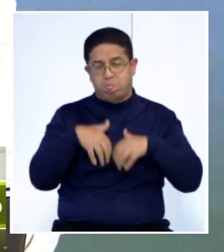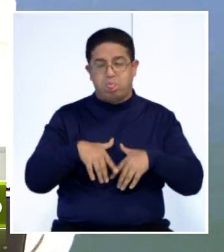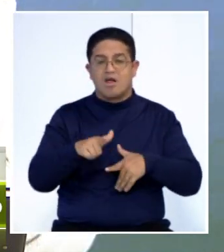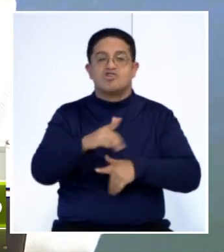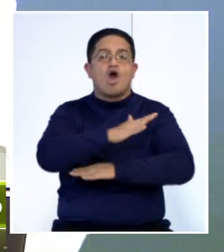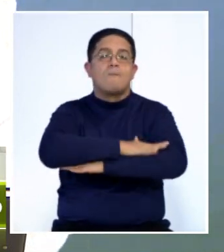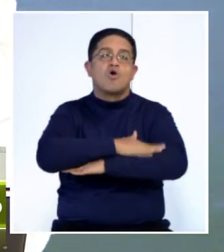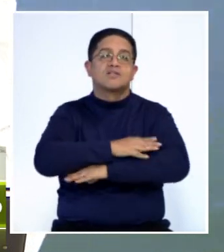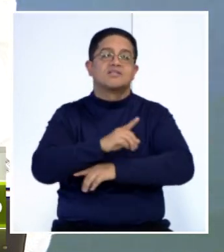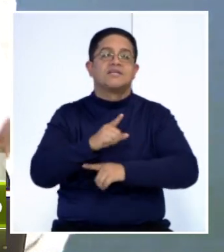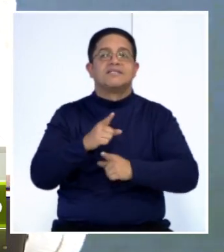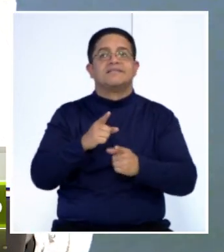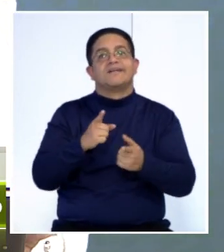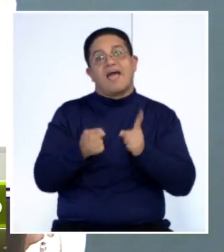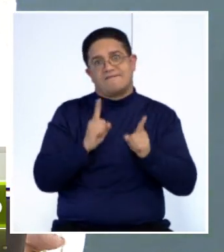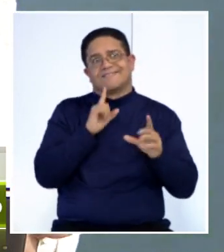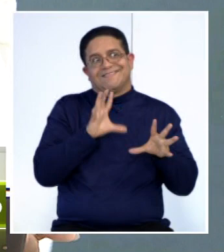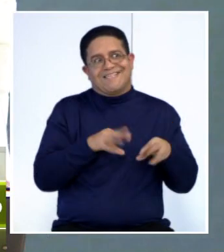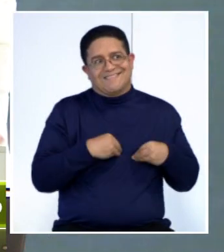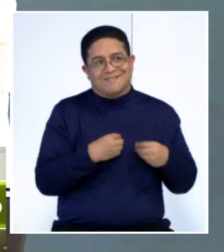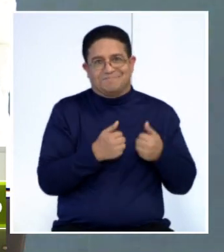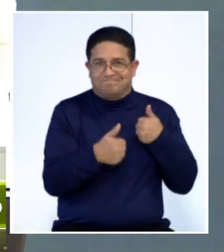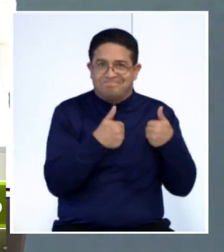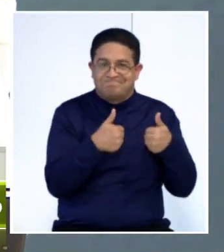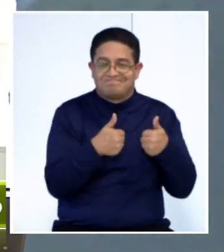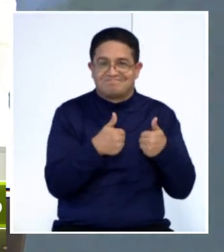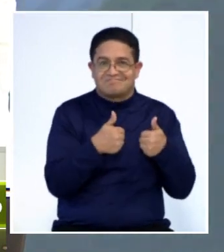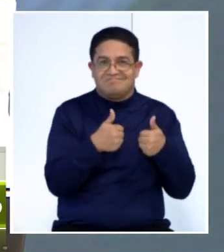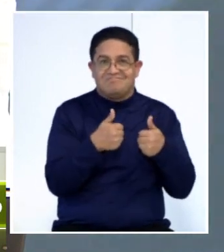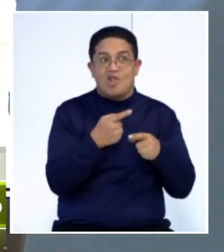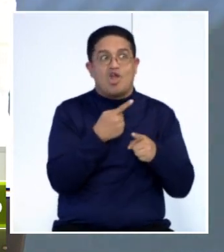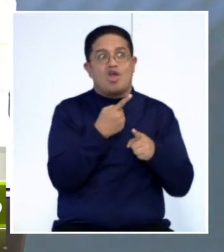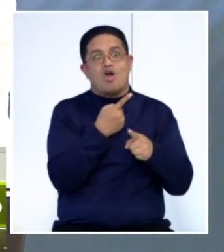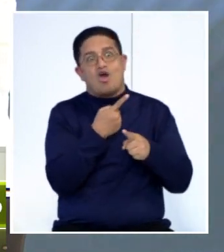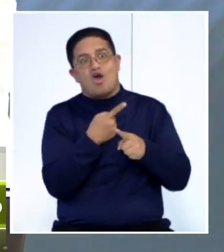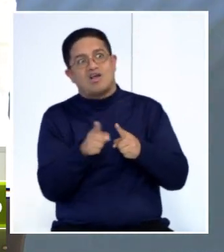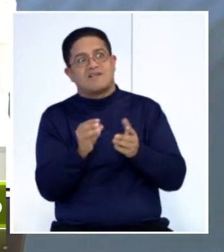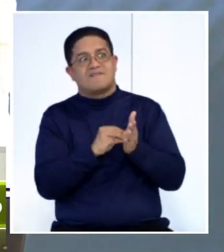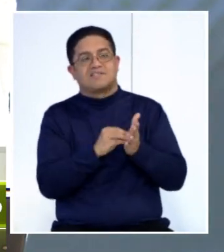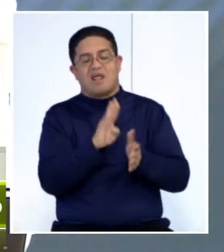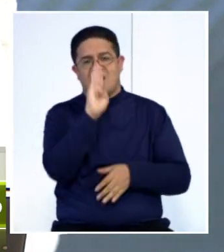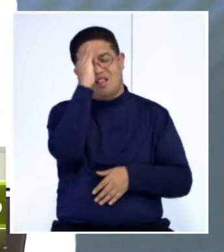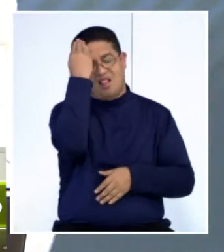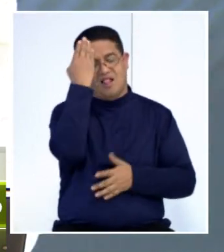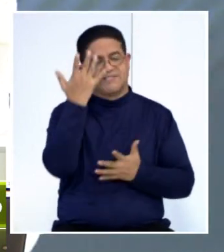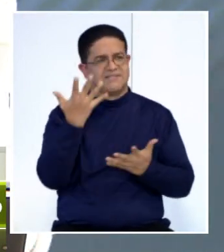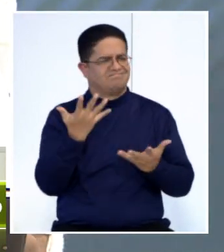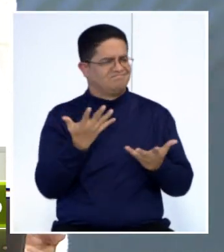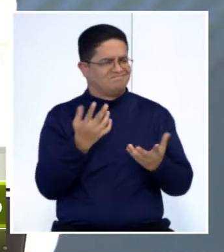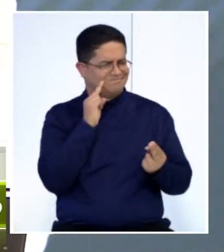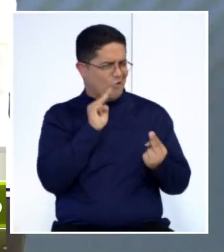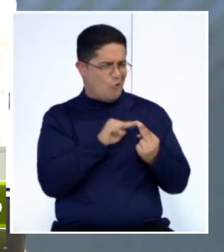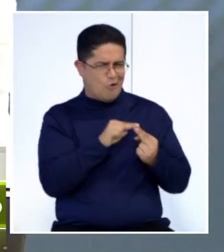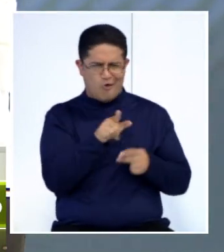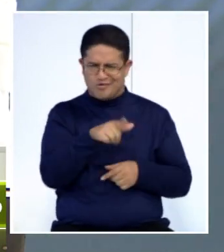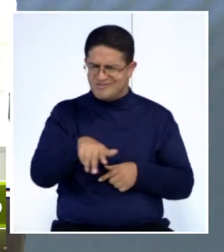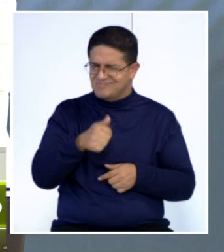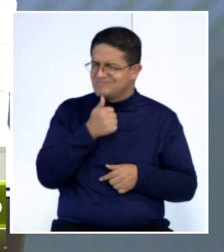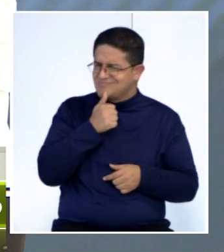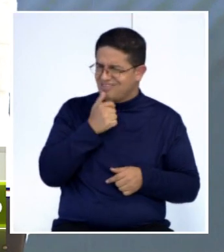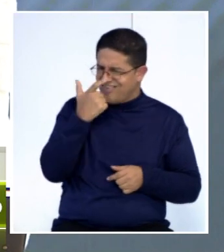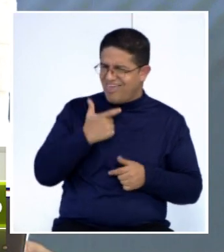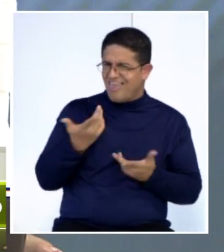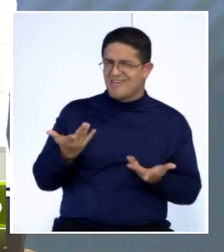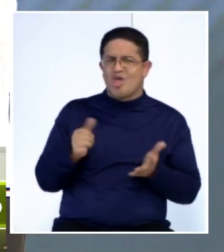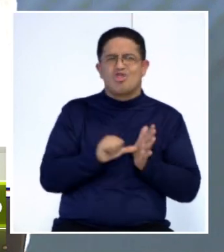diferente? De repente va a ser muy receptivo en un momento, luego va a sentir que no está en un lugar adecuado porque no conoce el entorno ni sabe qué está